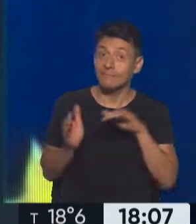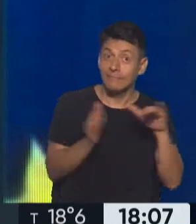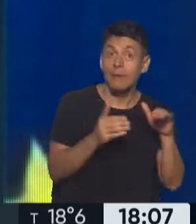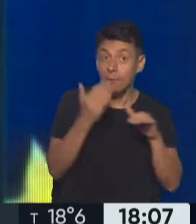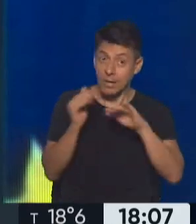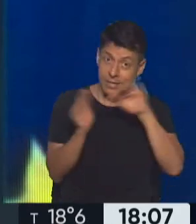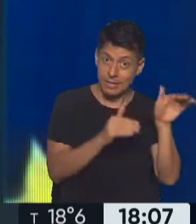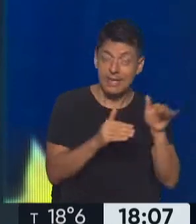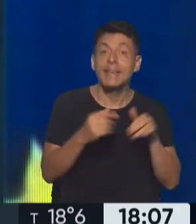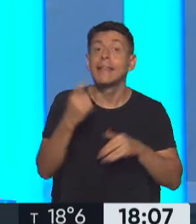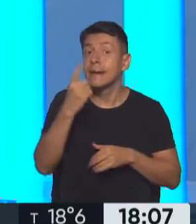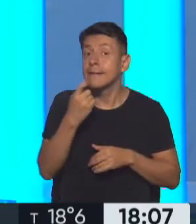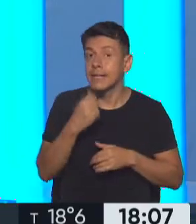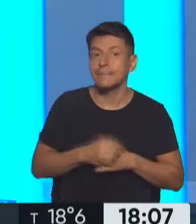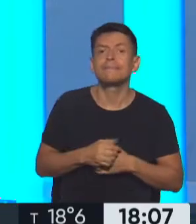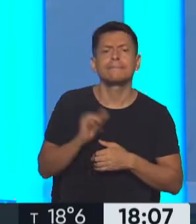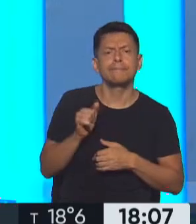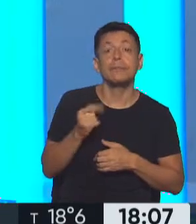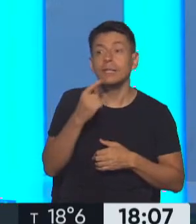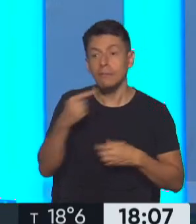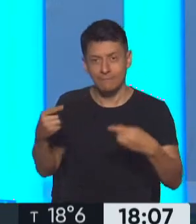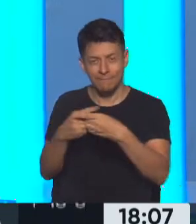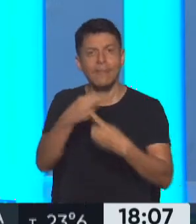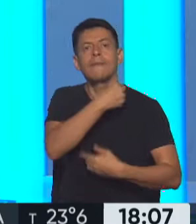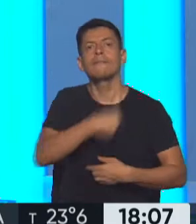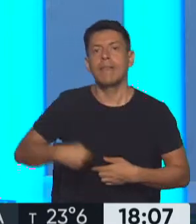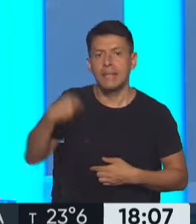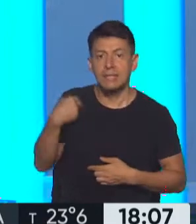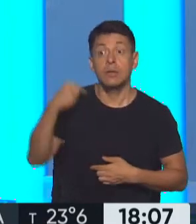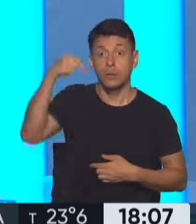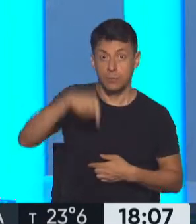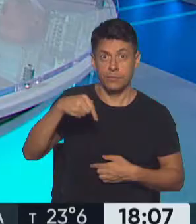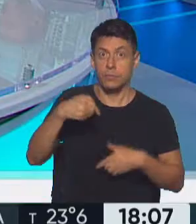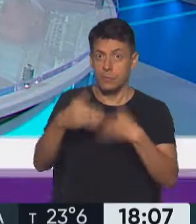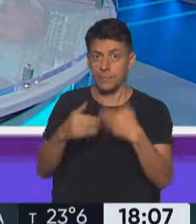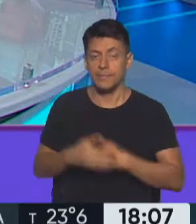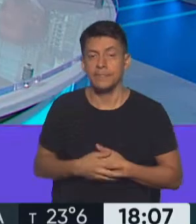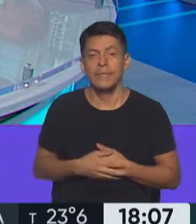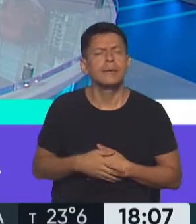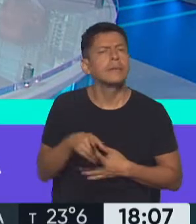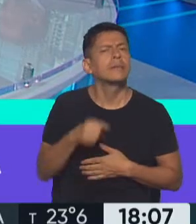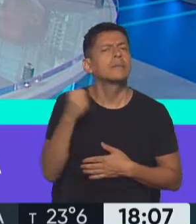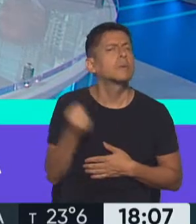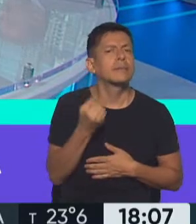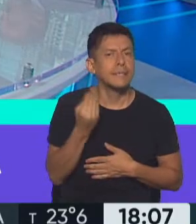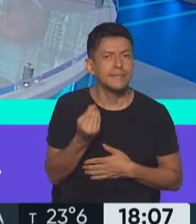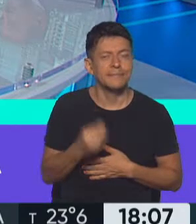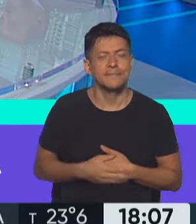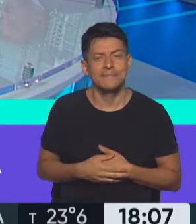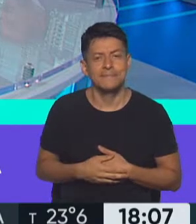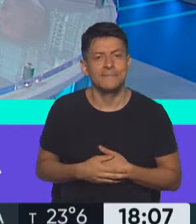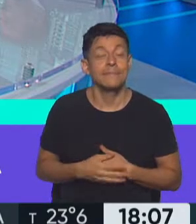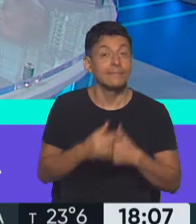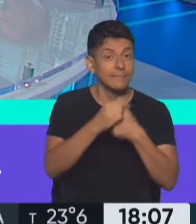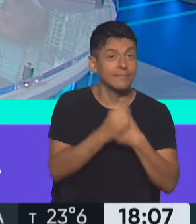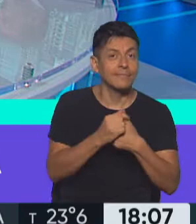a River, ¿te parece? A River, que juega contra Vélez hoy, pero acá lo importante son dos cuestiones. Primero,